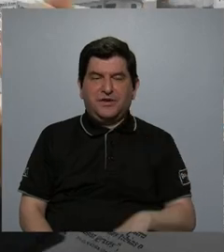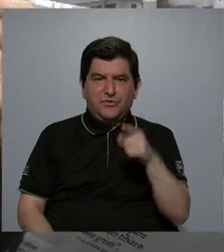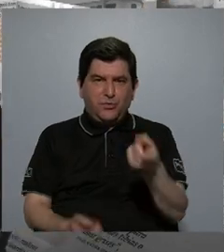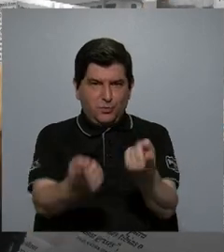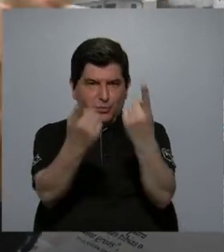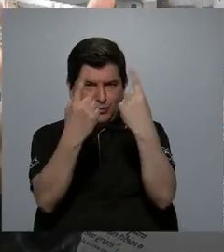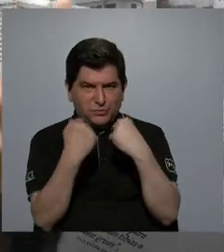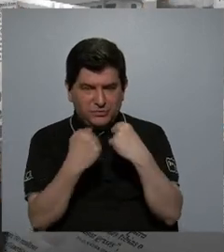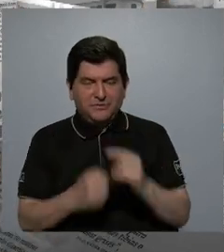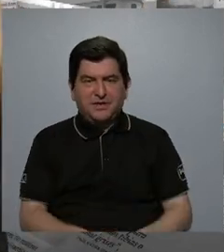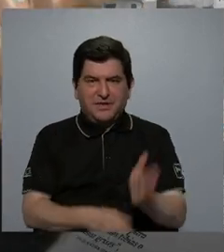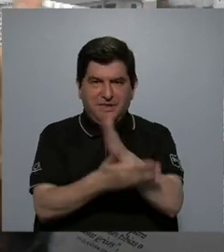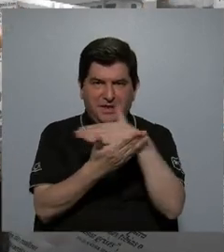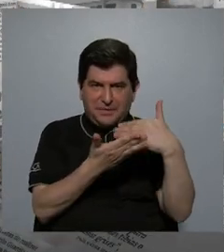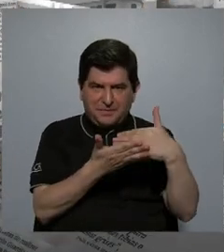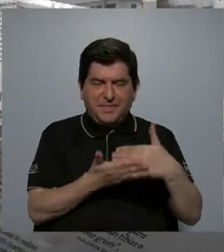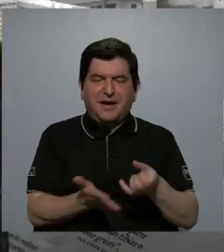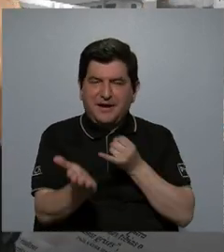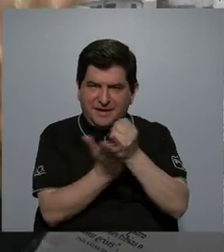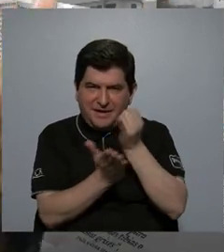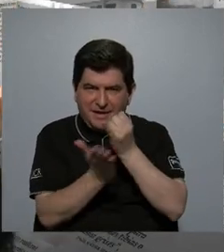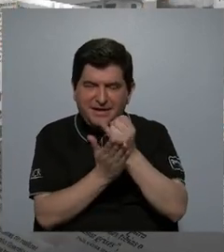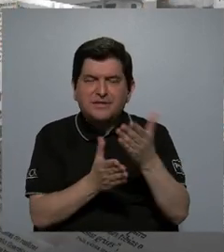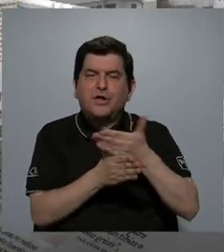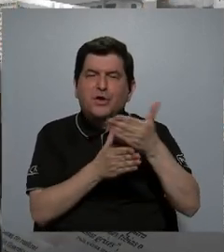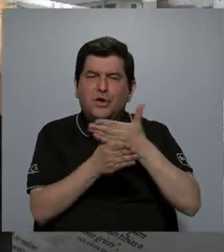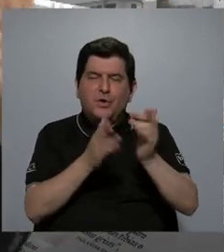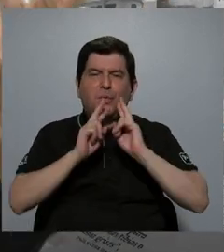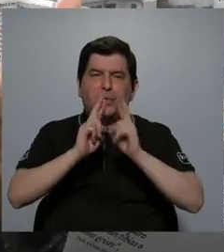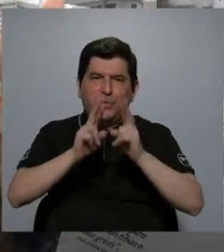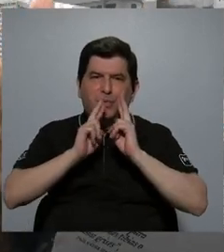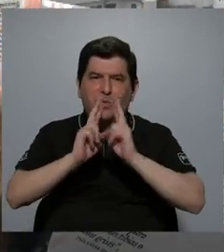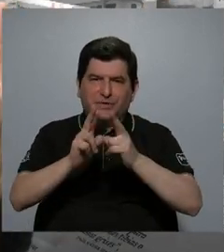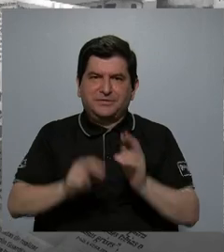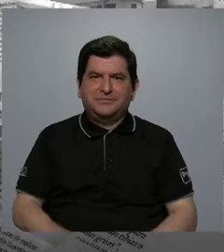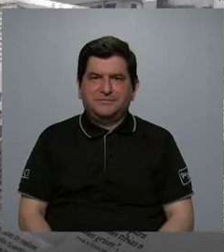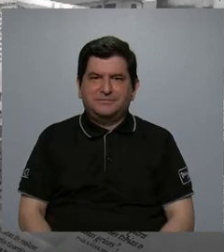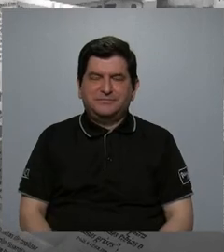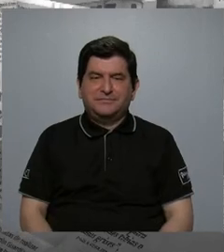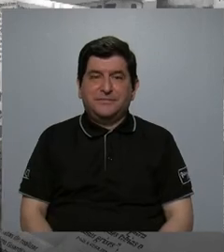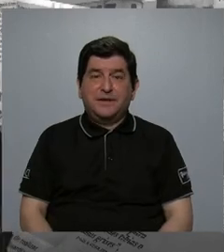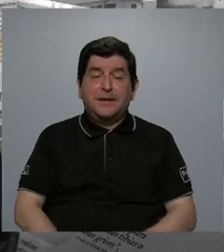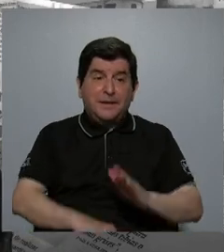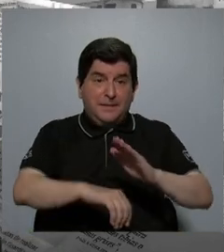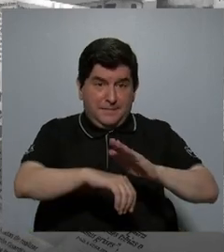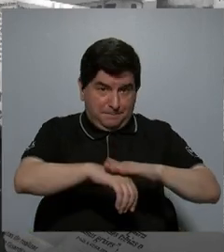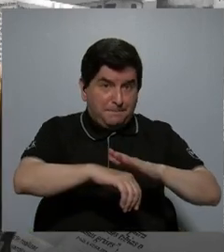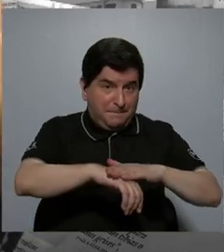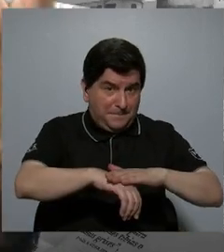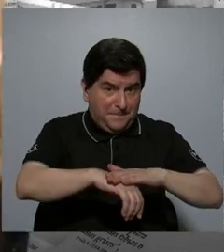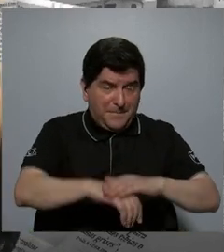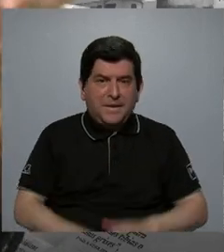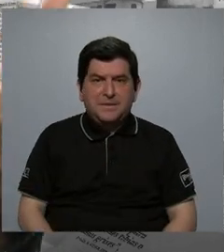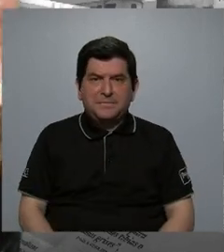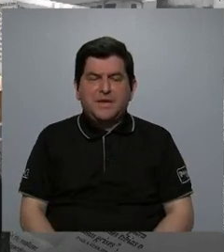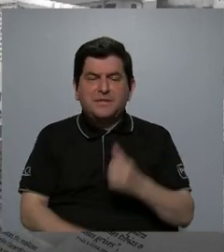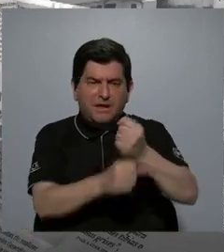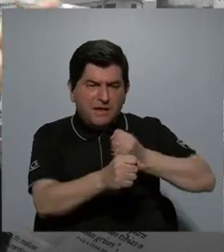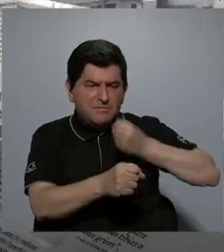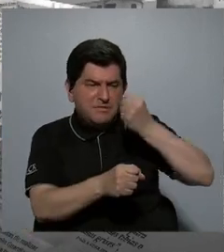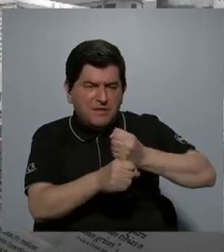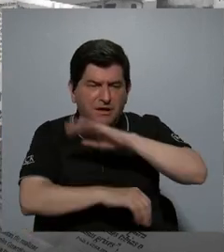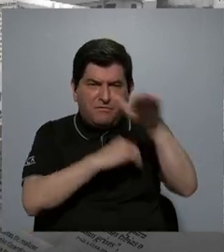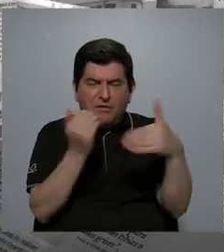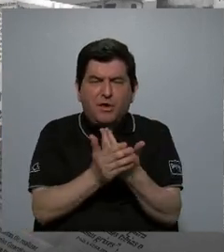venido como parte de toda su investigación a compartir resultados, etc., para, efectivamente, poder trabajar